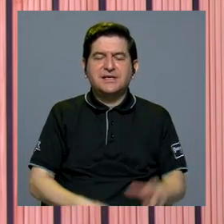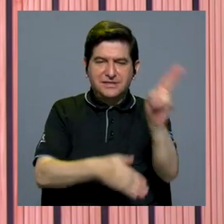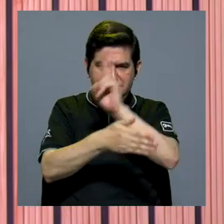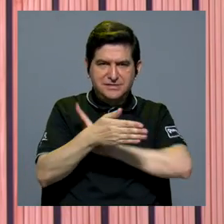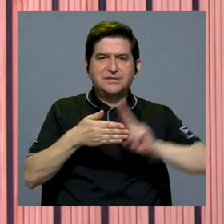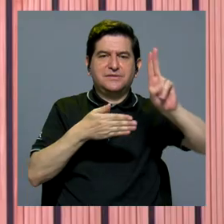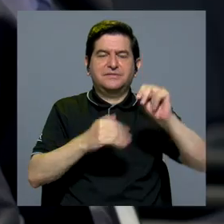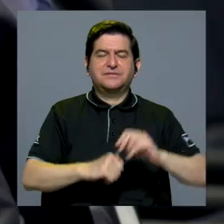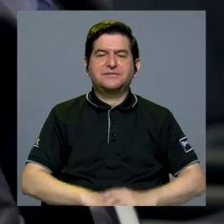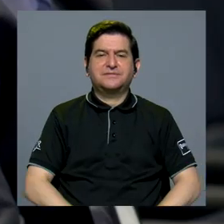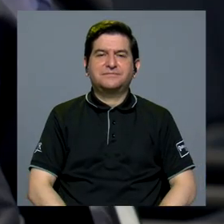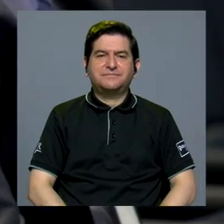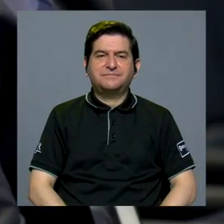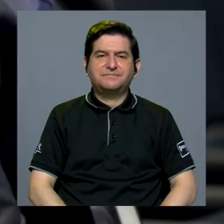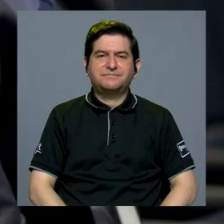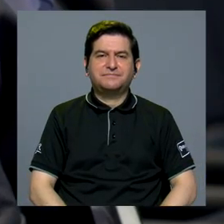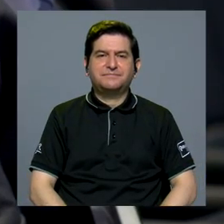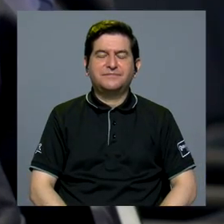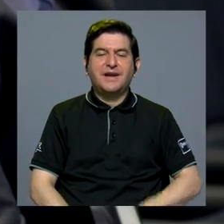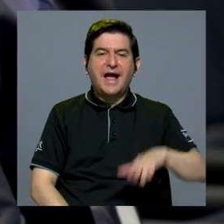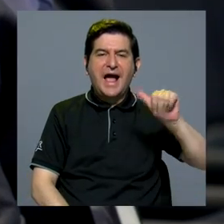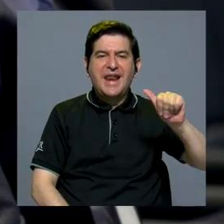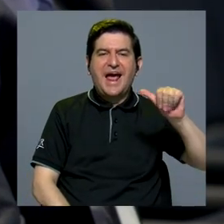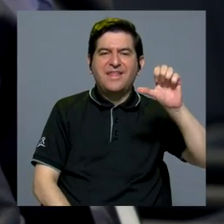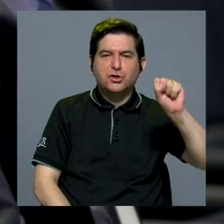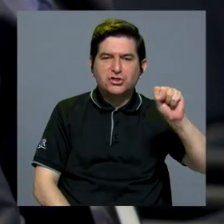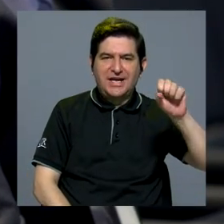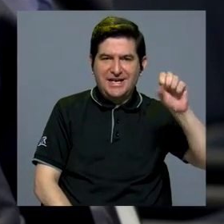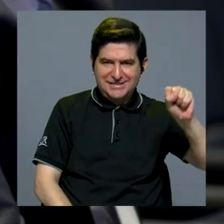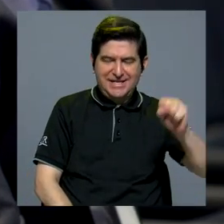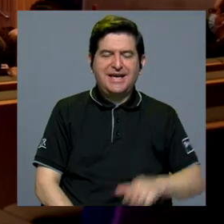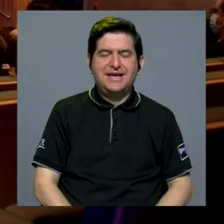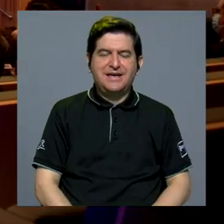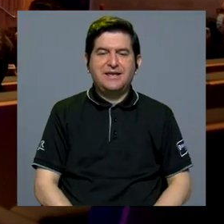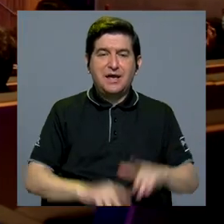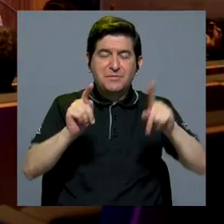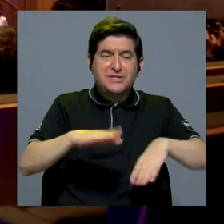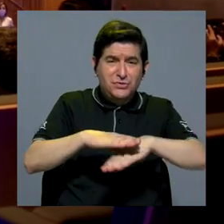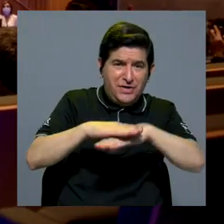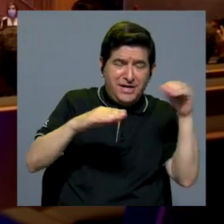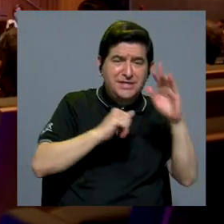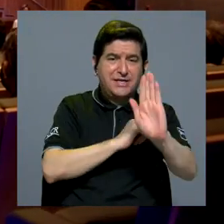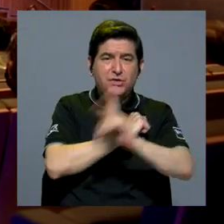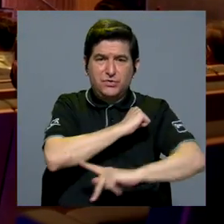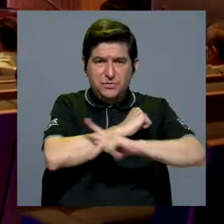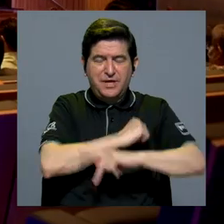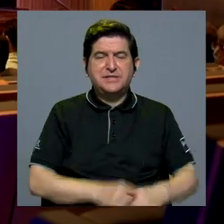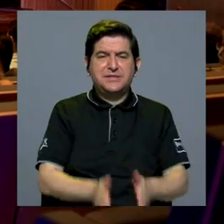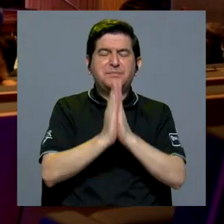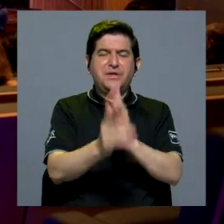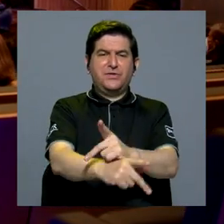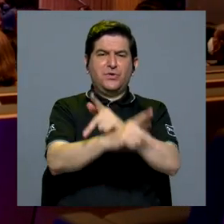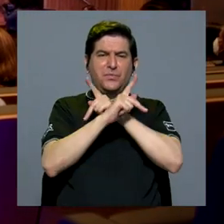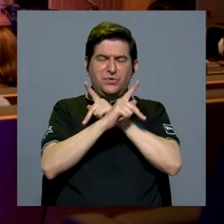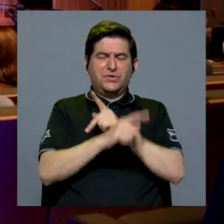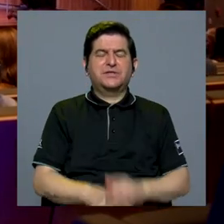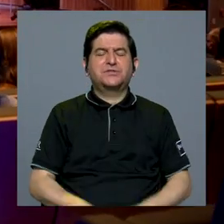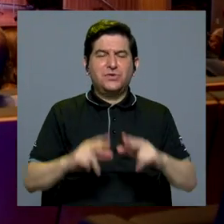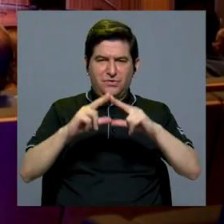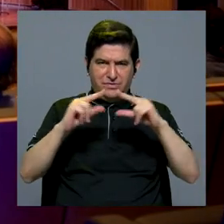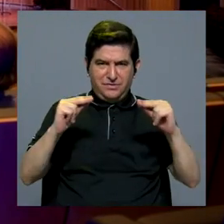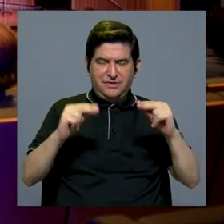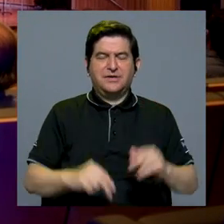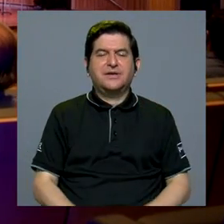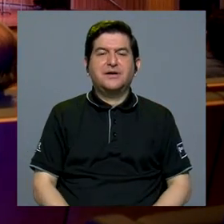universitario. Alejandro Sequeira Sequeira, exiliado y solicitante de refugio nicaragüense,